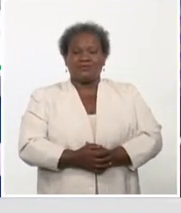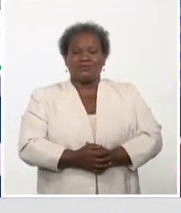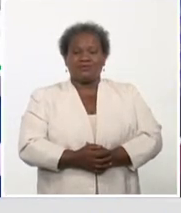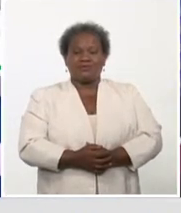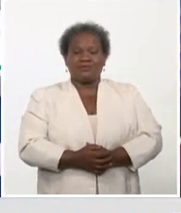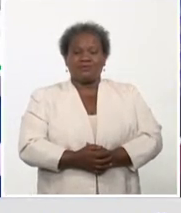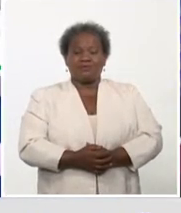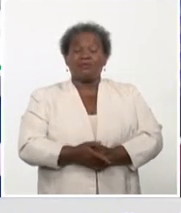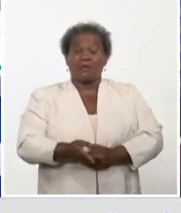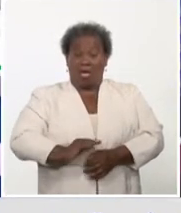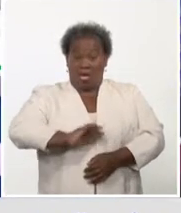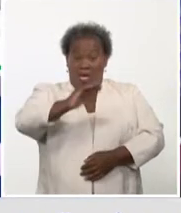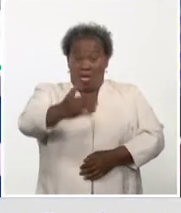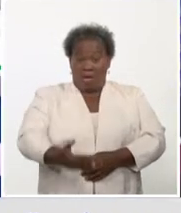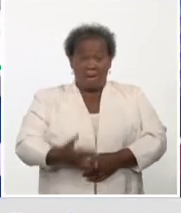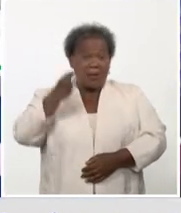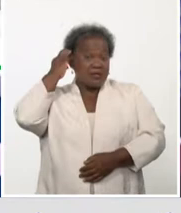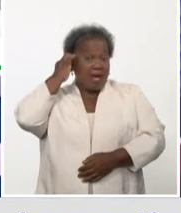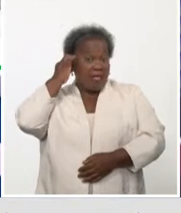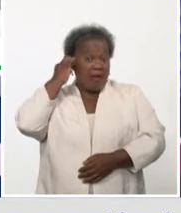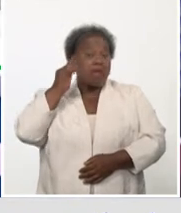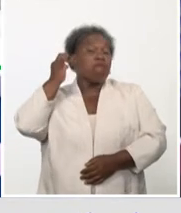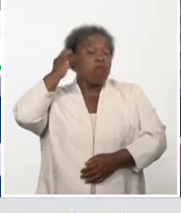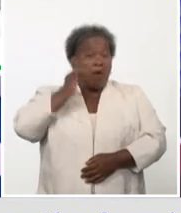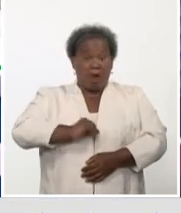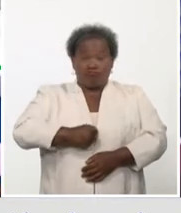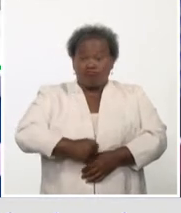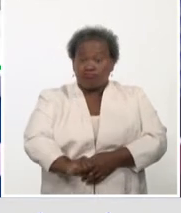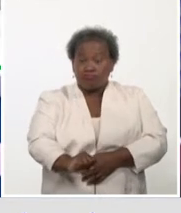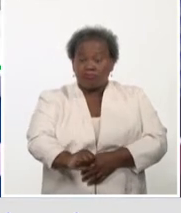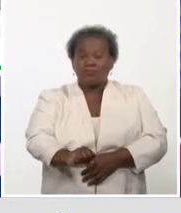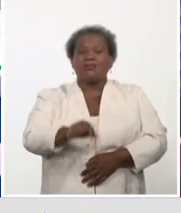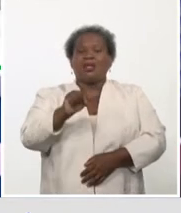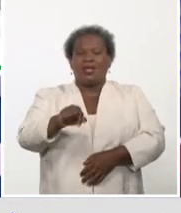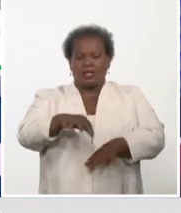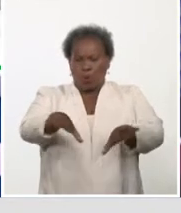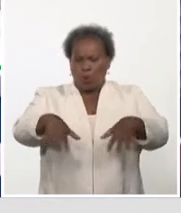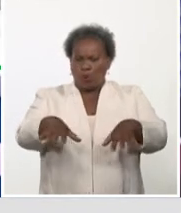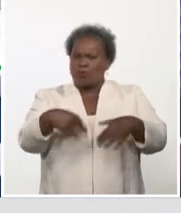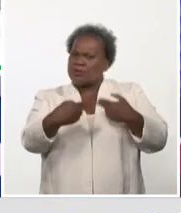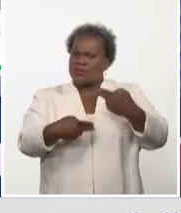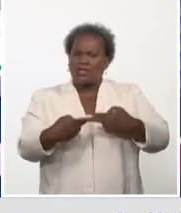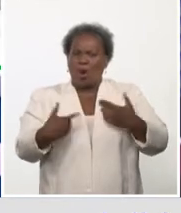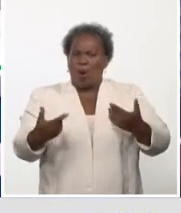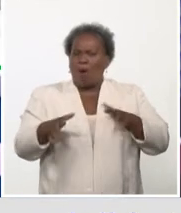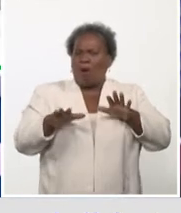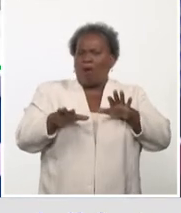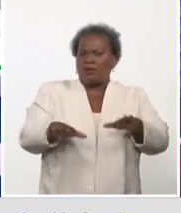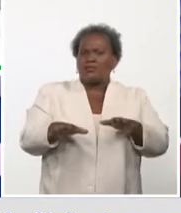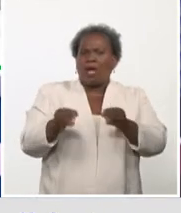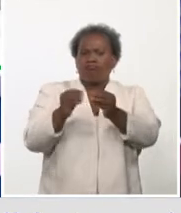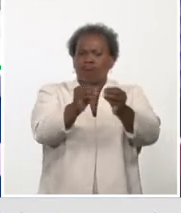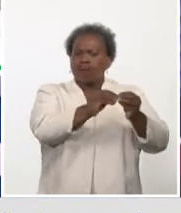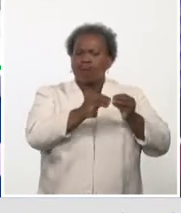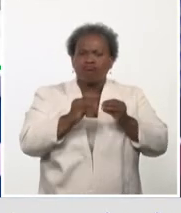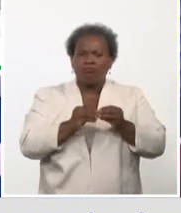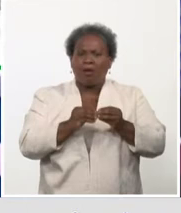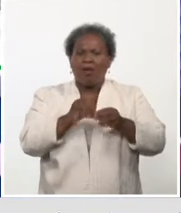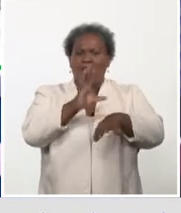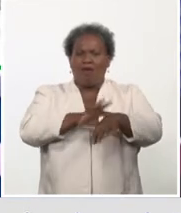Embarazadas y puérperas en el contexto de la COVID-19, ¿qué hacer? ¿Cómo evitar el contagio? Continuamos